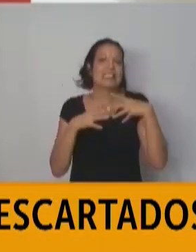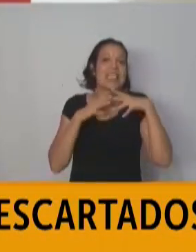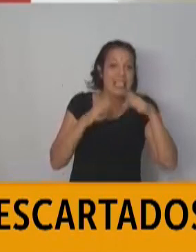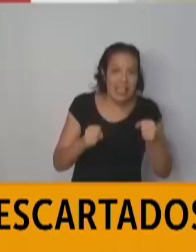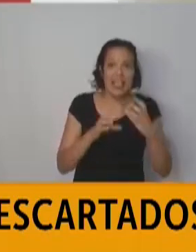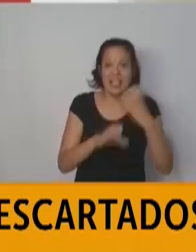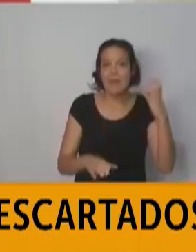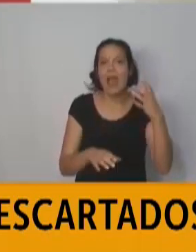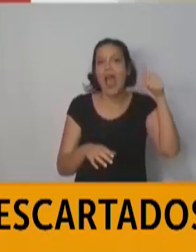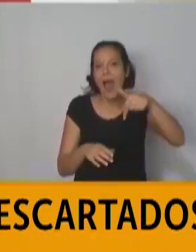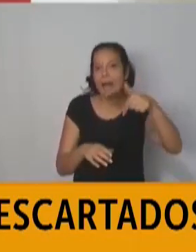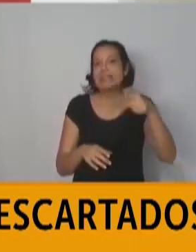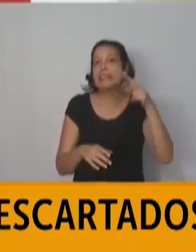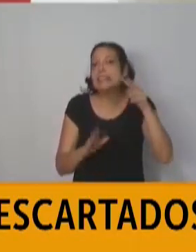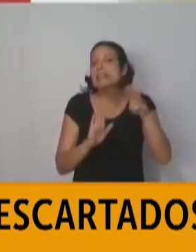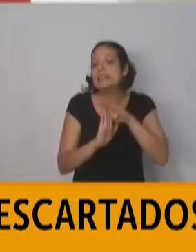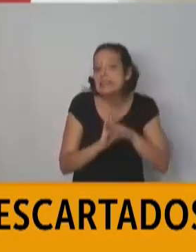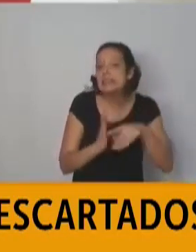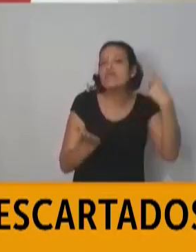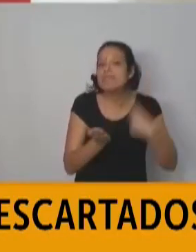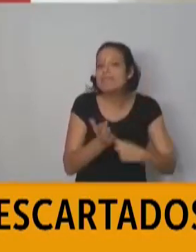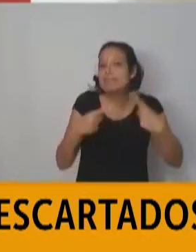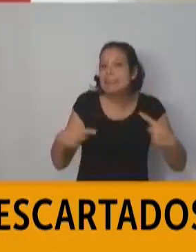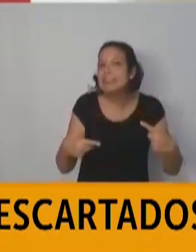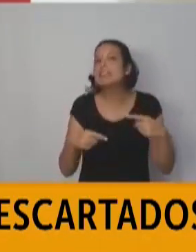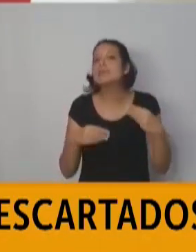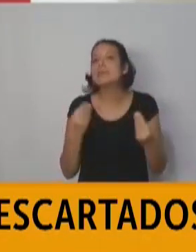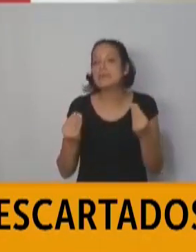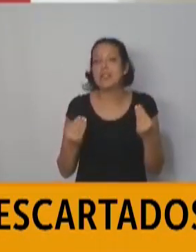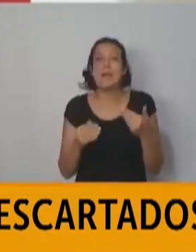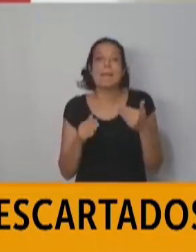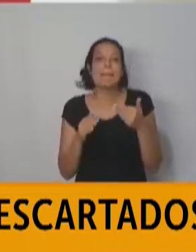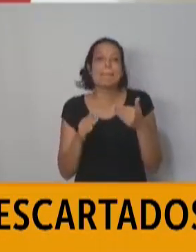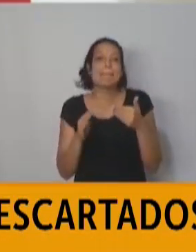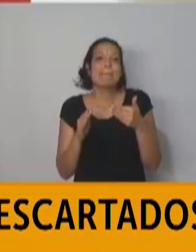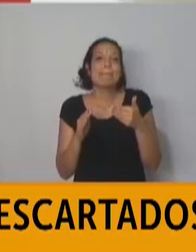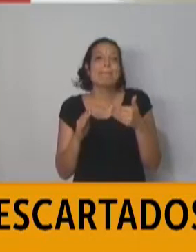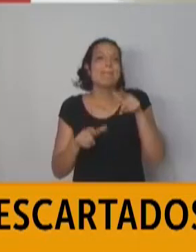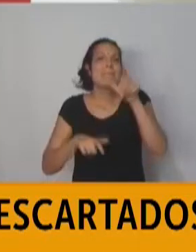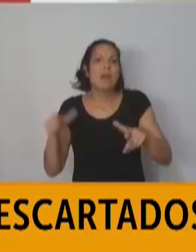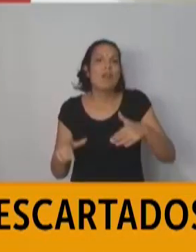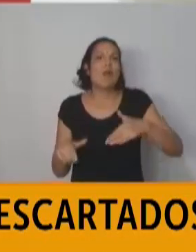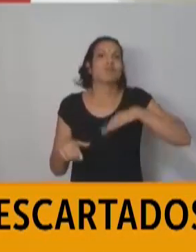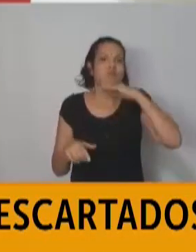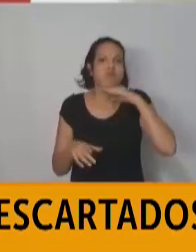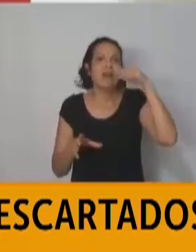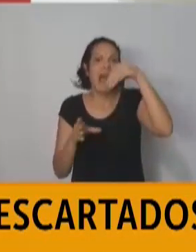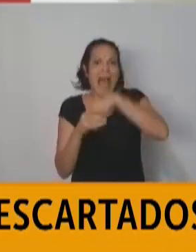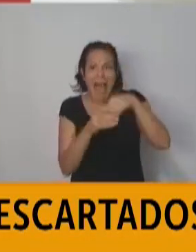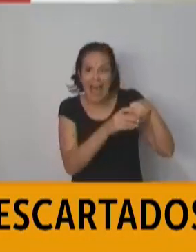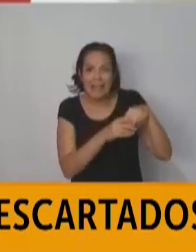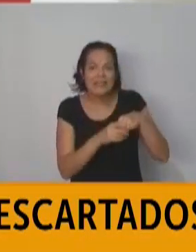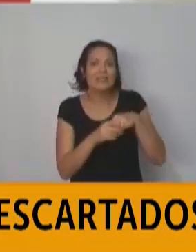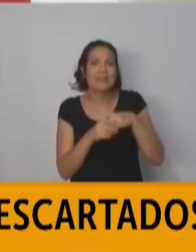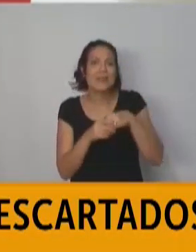están tomando medidas para disminuir la mayor, digamos, posible el aglomeramiento dentro de los lugares